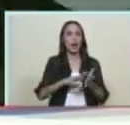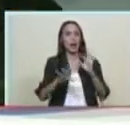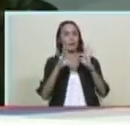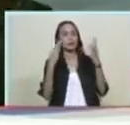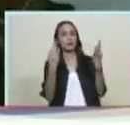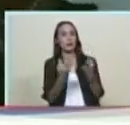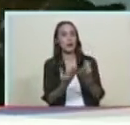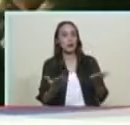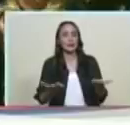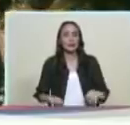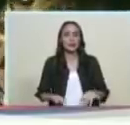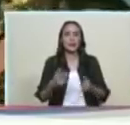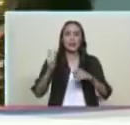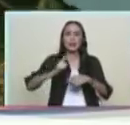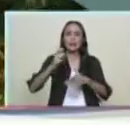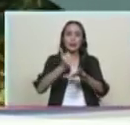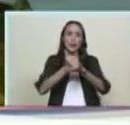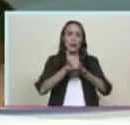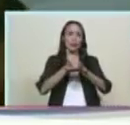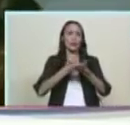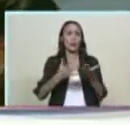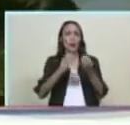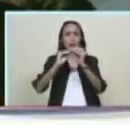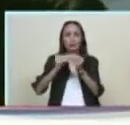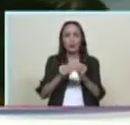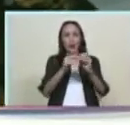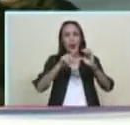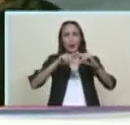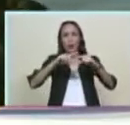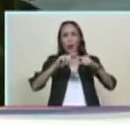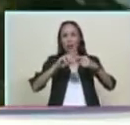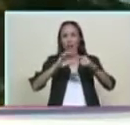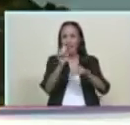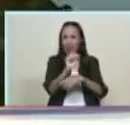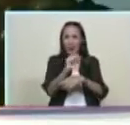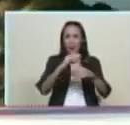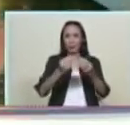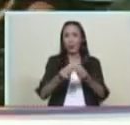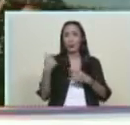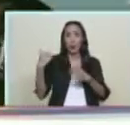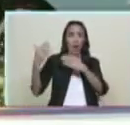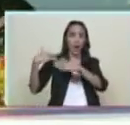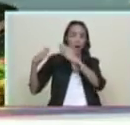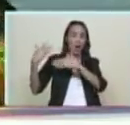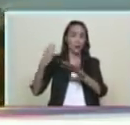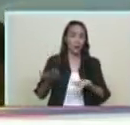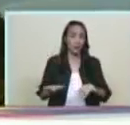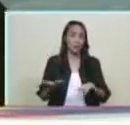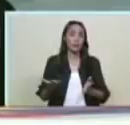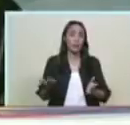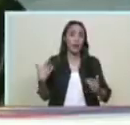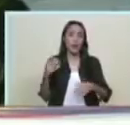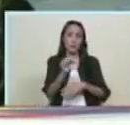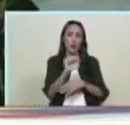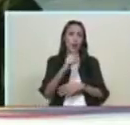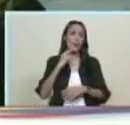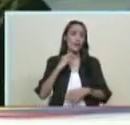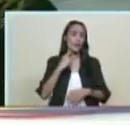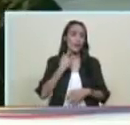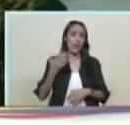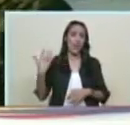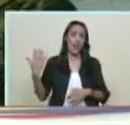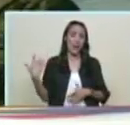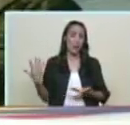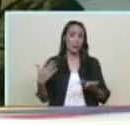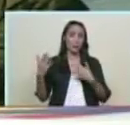con un carro ustedes saben porque lo hemos vivido yo tenía un carro un camastrón que me heredó mi papá un carro